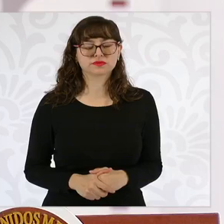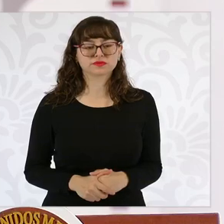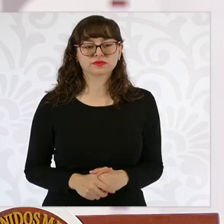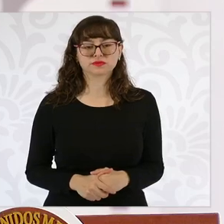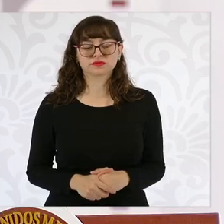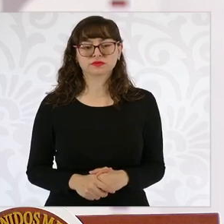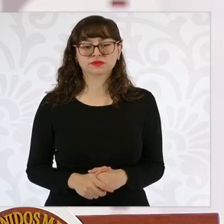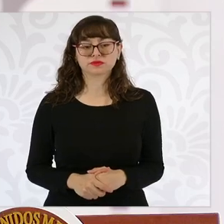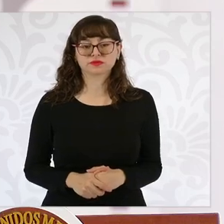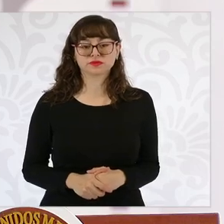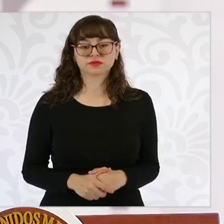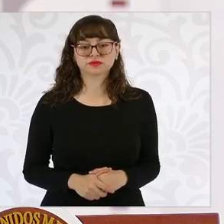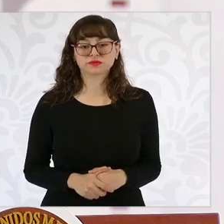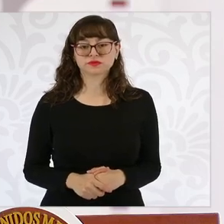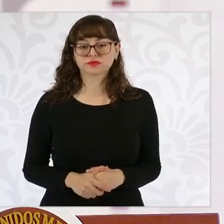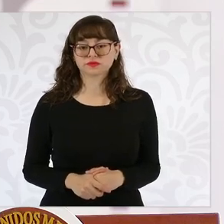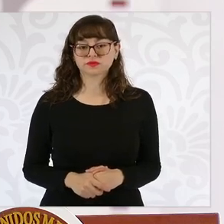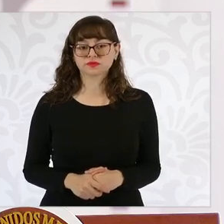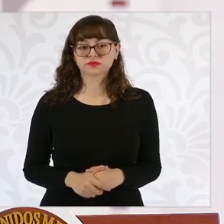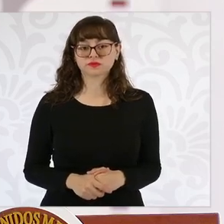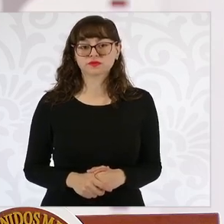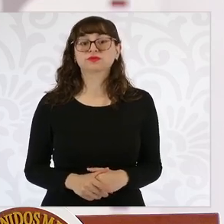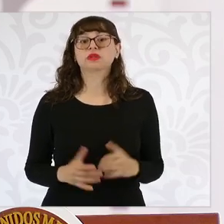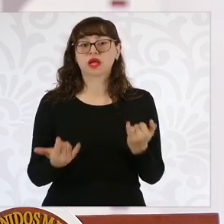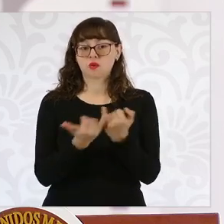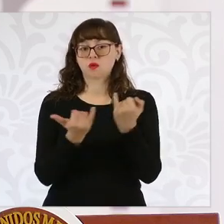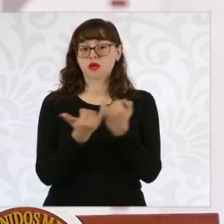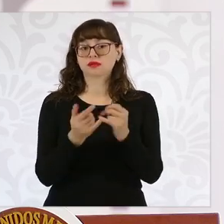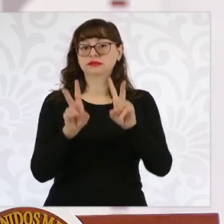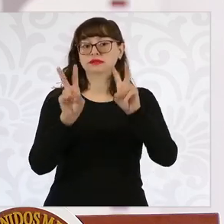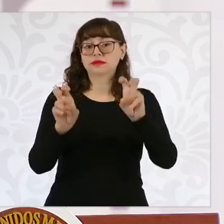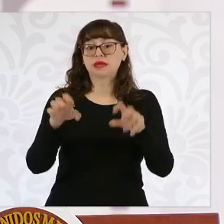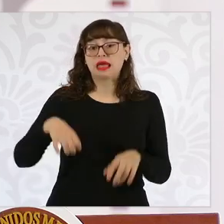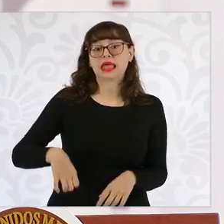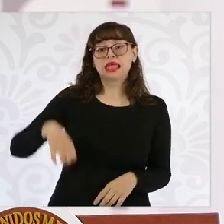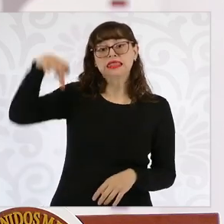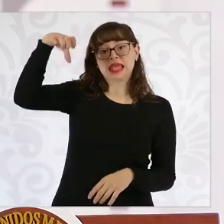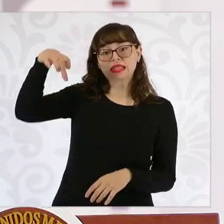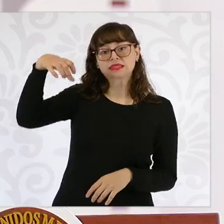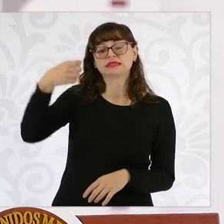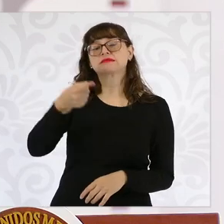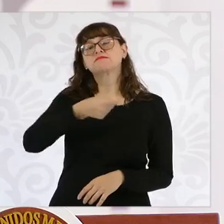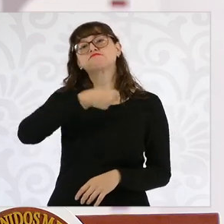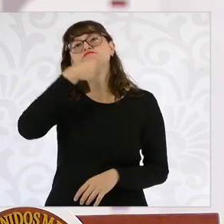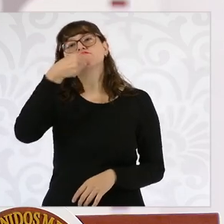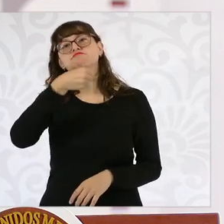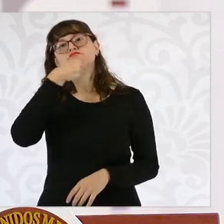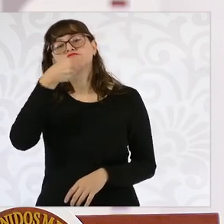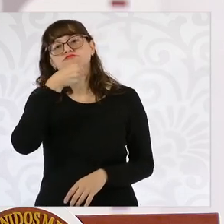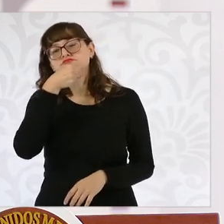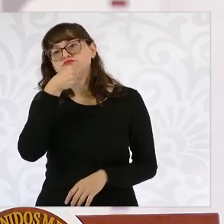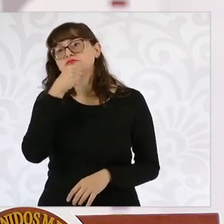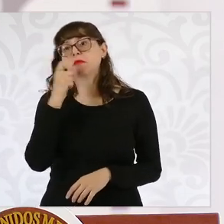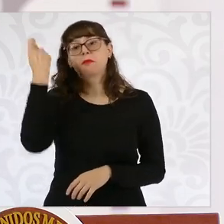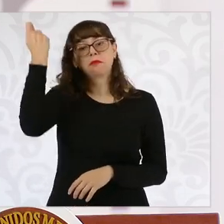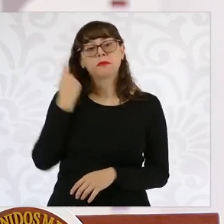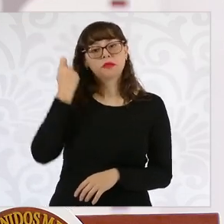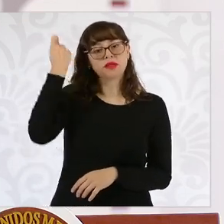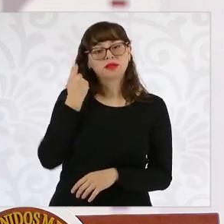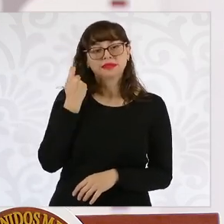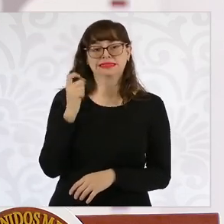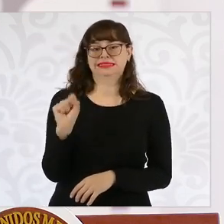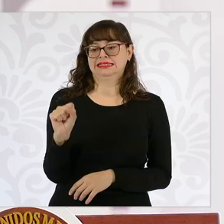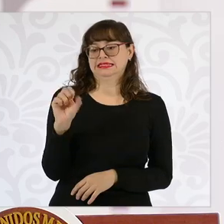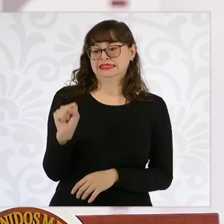sucedía en materia de la pensión de adultos mayores. Ya sucedía a los 65 años, se entregaba la